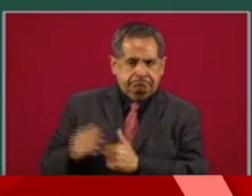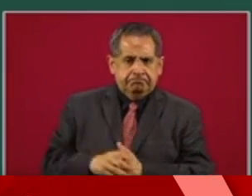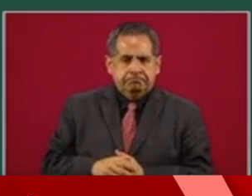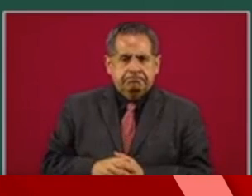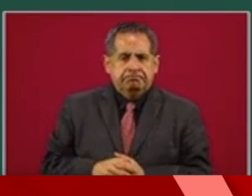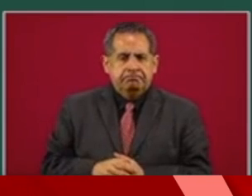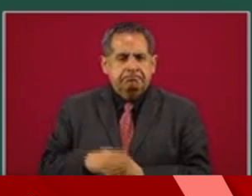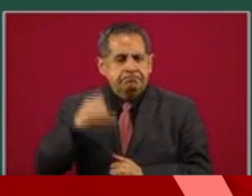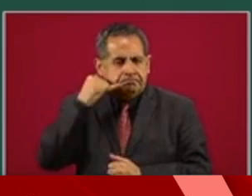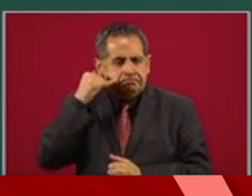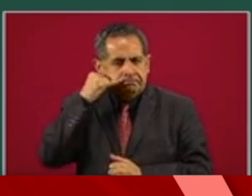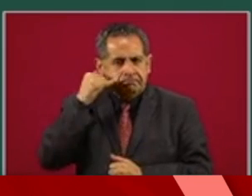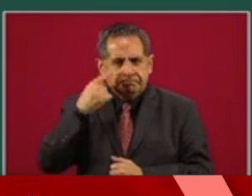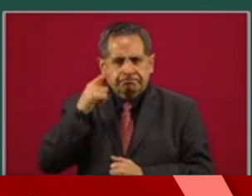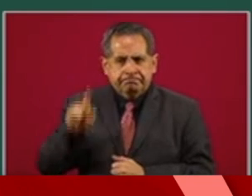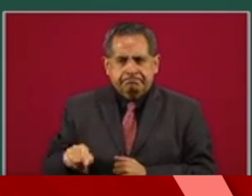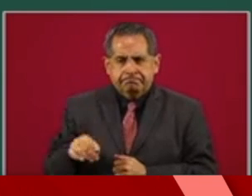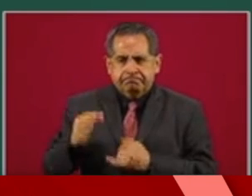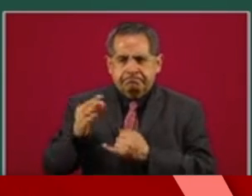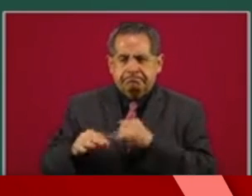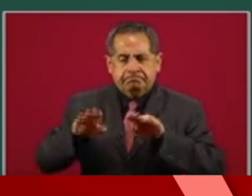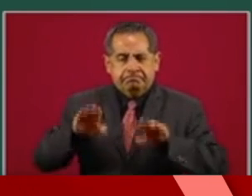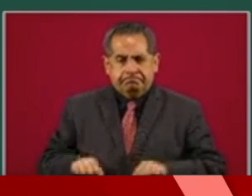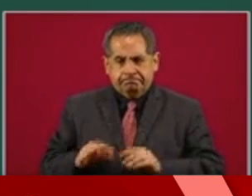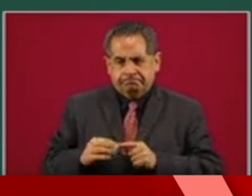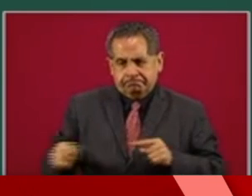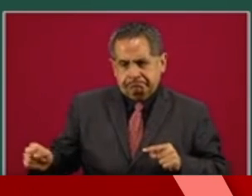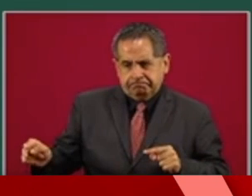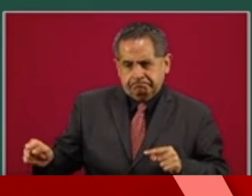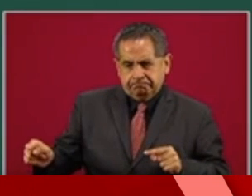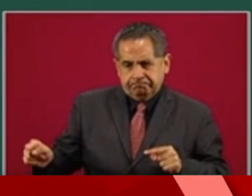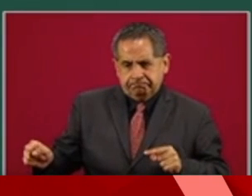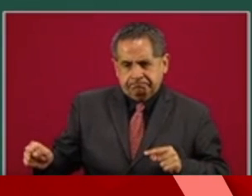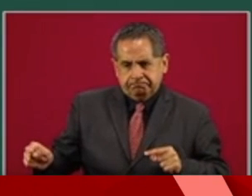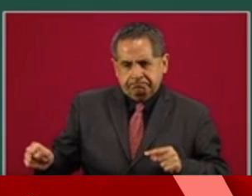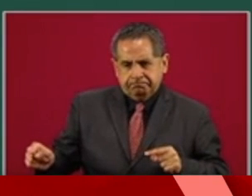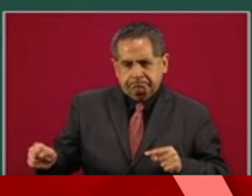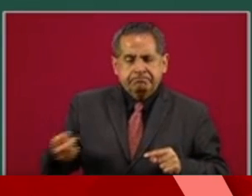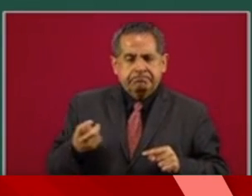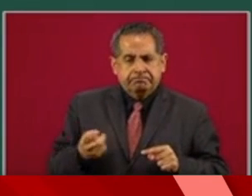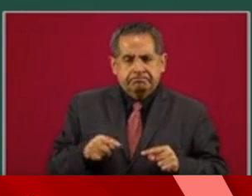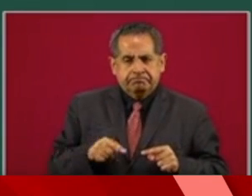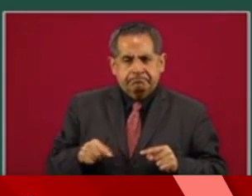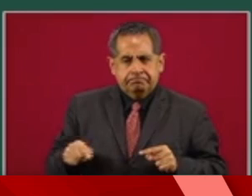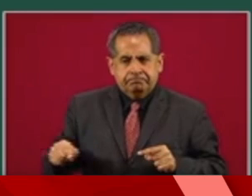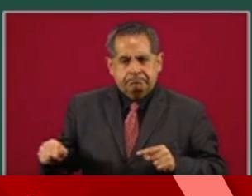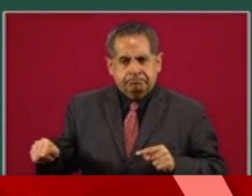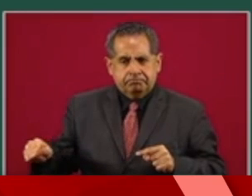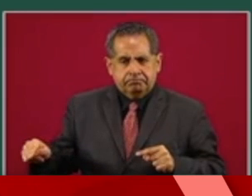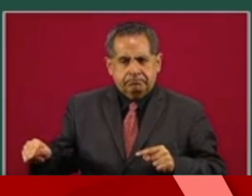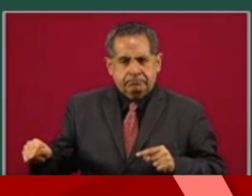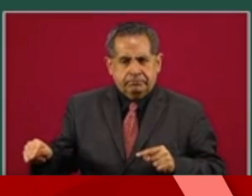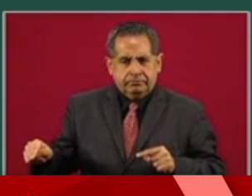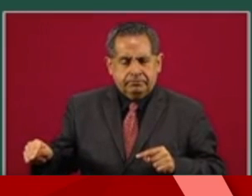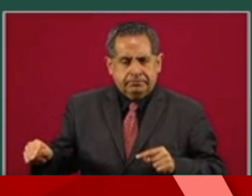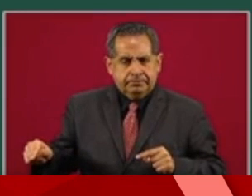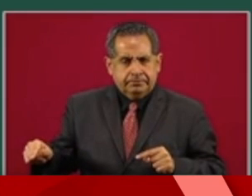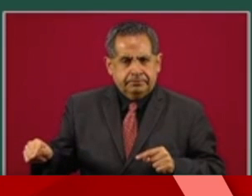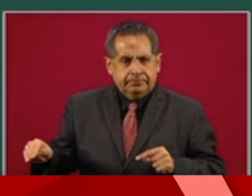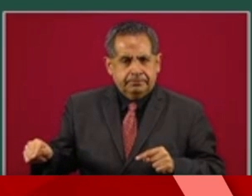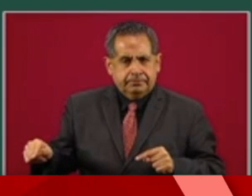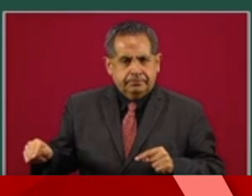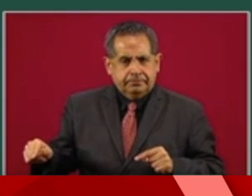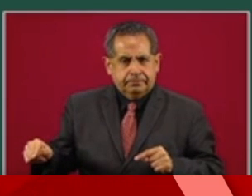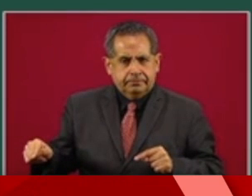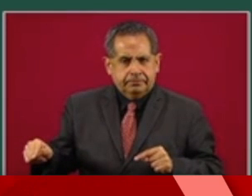Educatel, que aparecen ahí en su pantalla, 800-288-6688